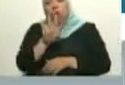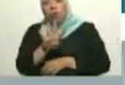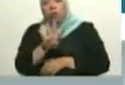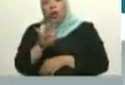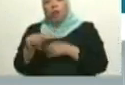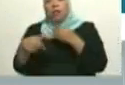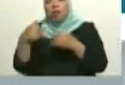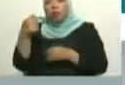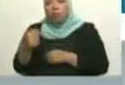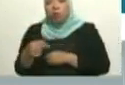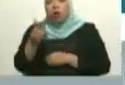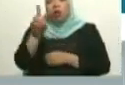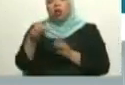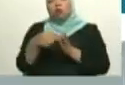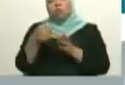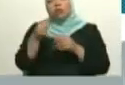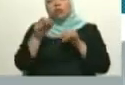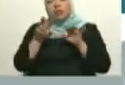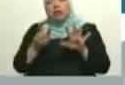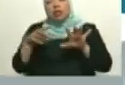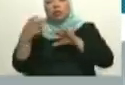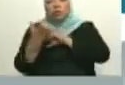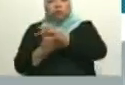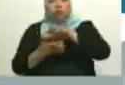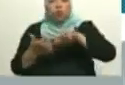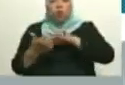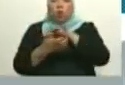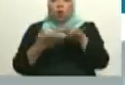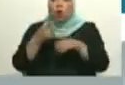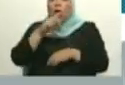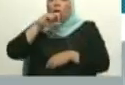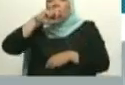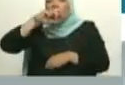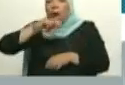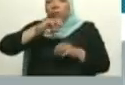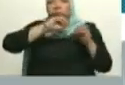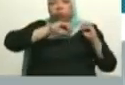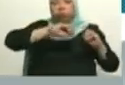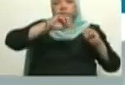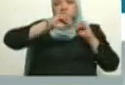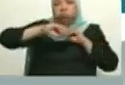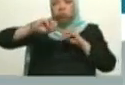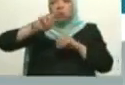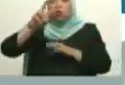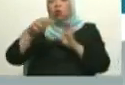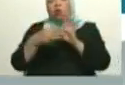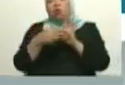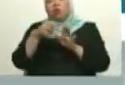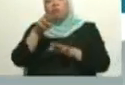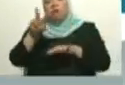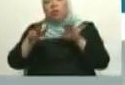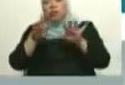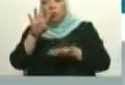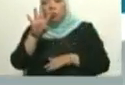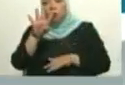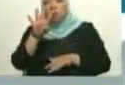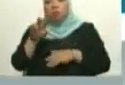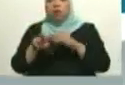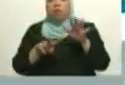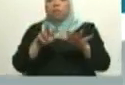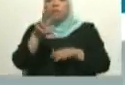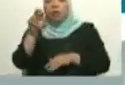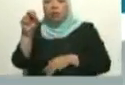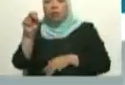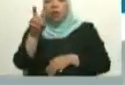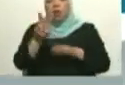2017, como trataron de sembrar el odio en los años 2019, 2020, 2021, pidiéndole a